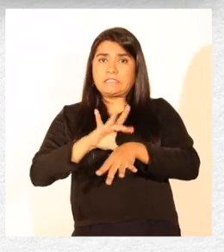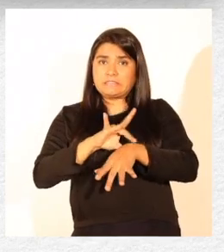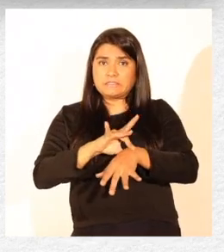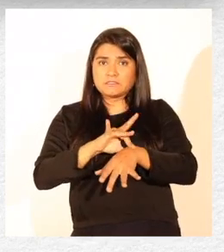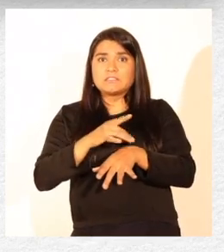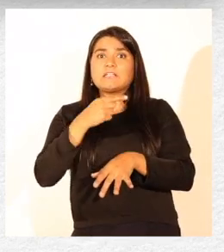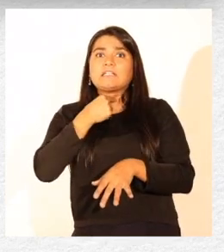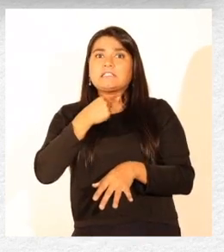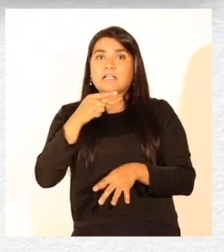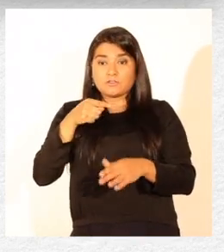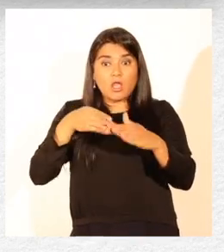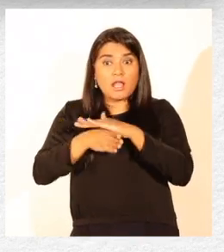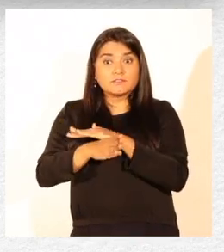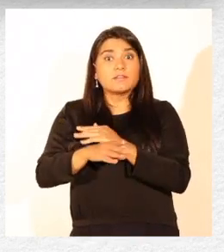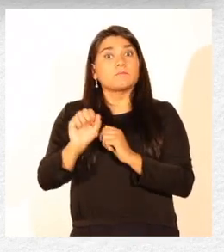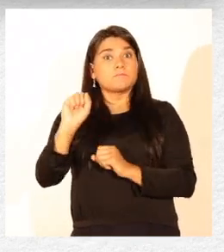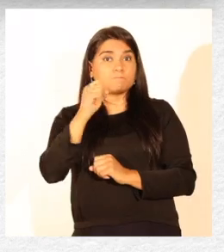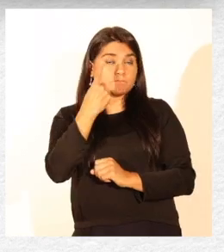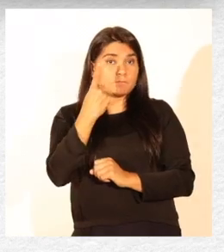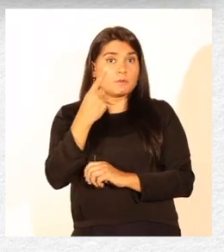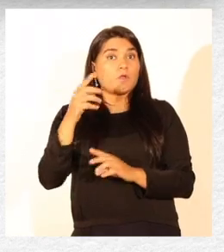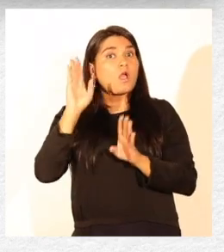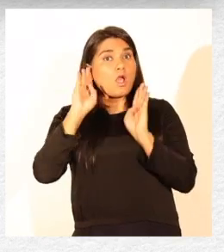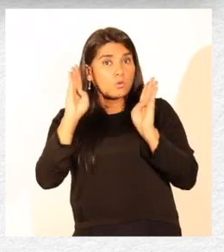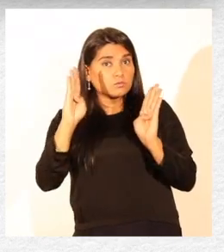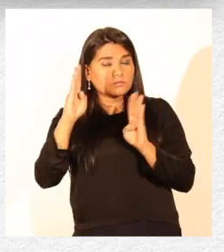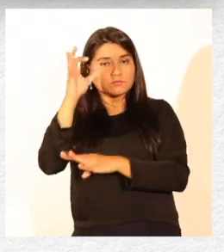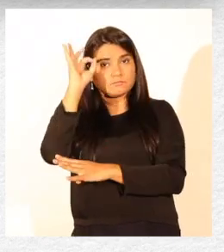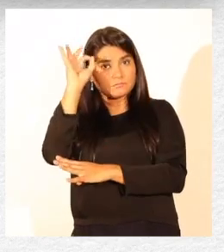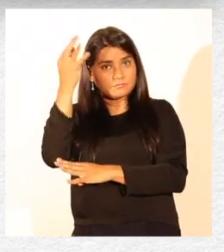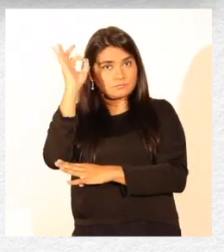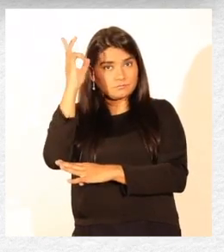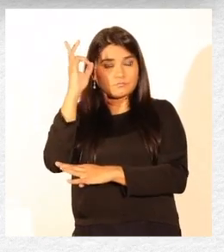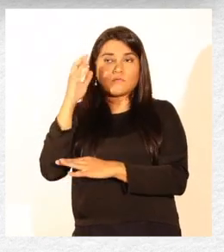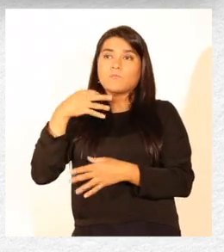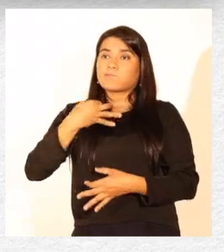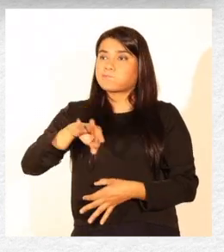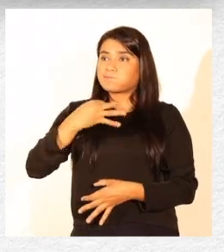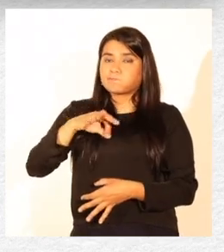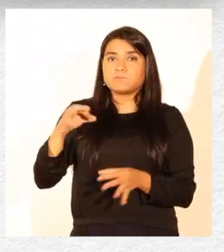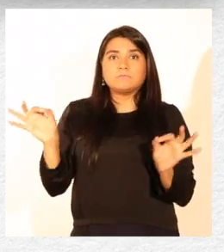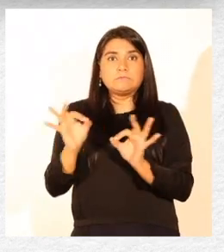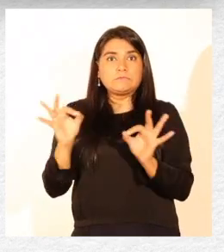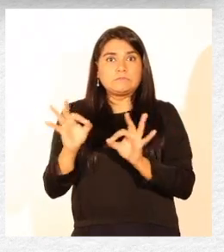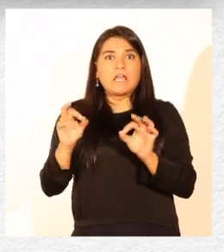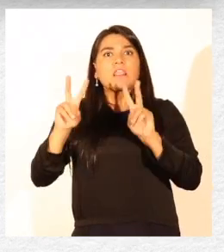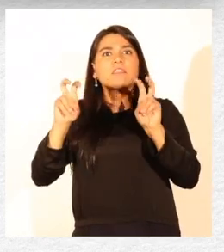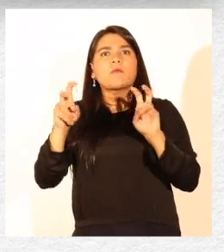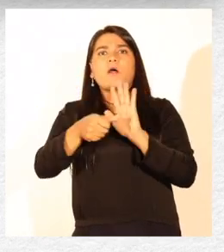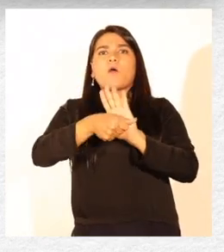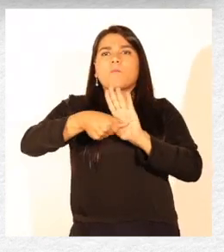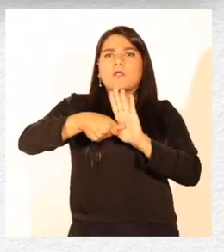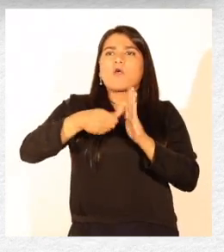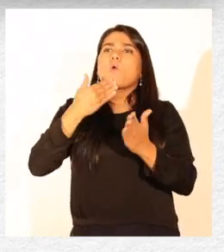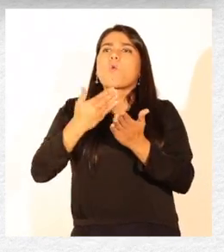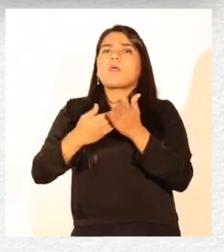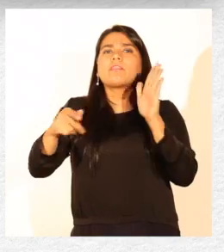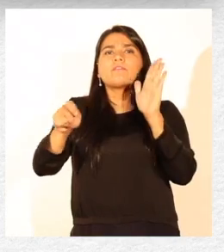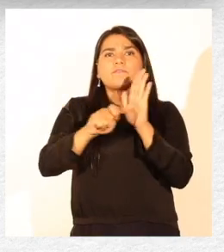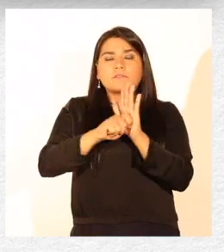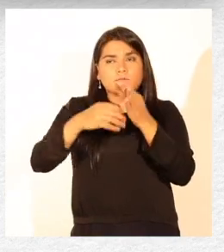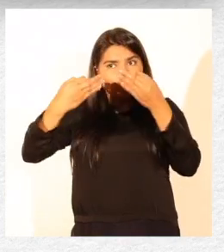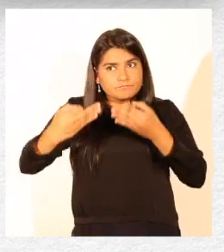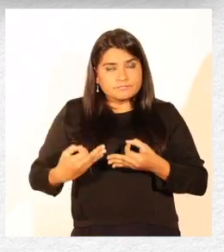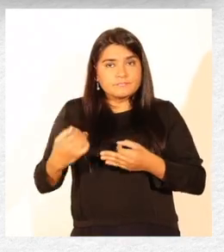llegan a la clínica, que son las que acceden a escuchar una charla que se da mediante la esterilización, el día que